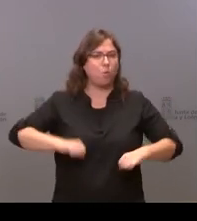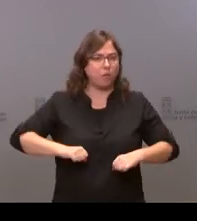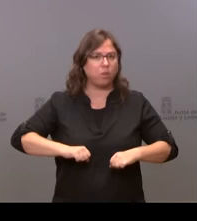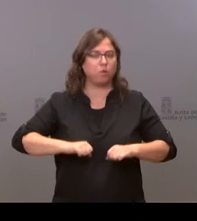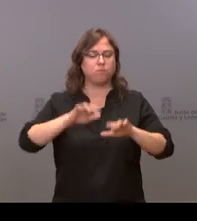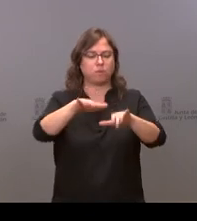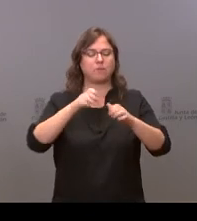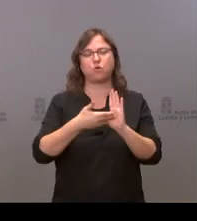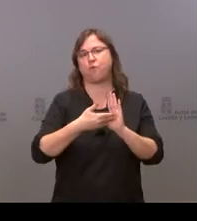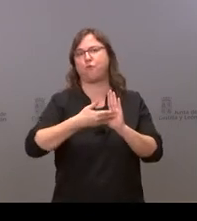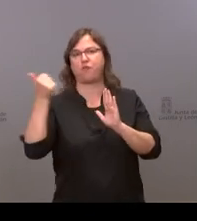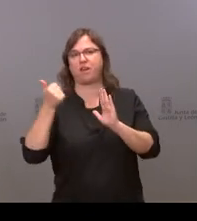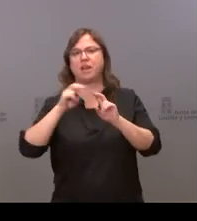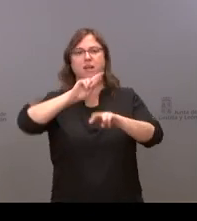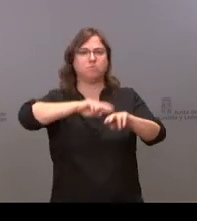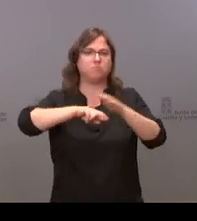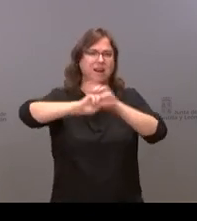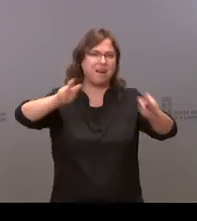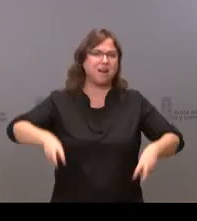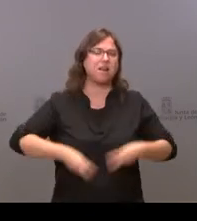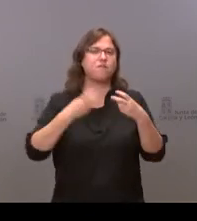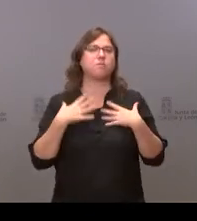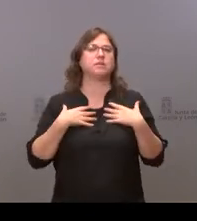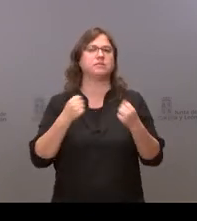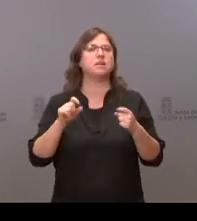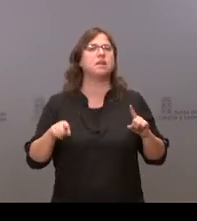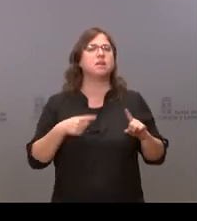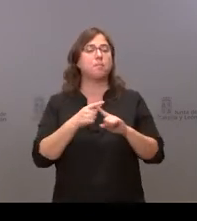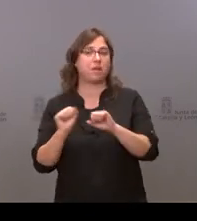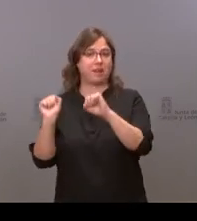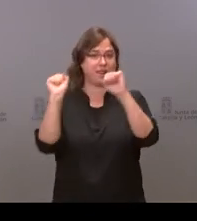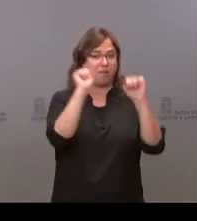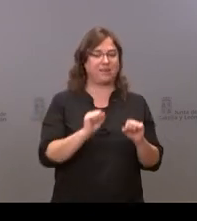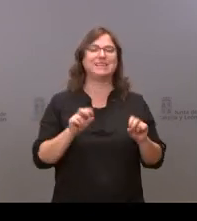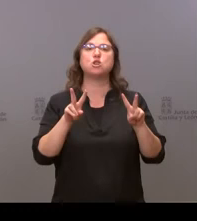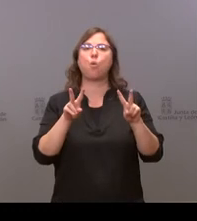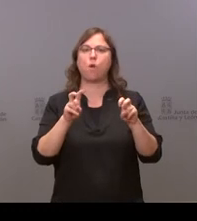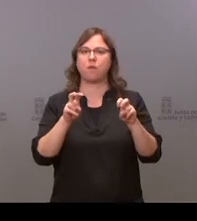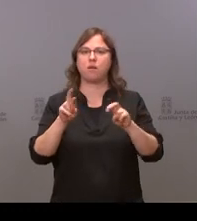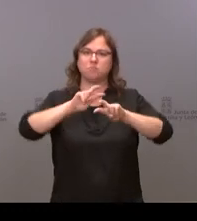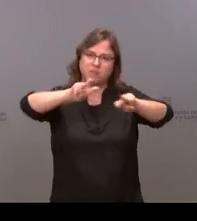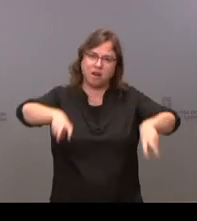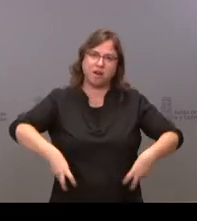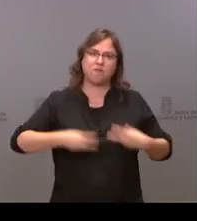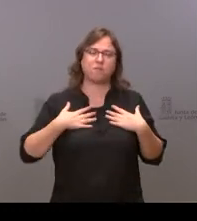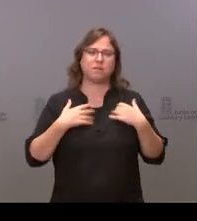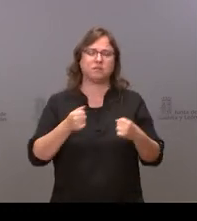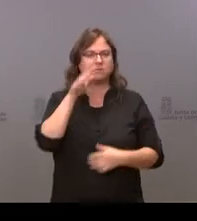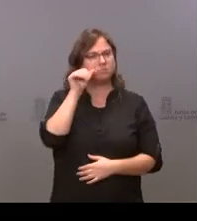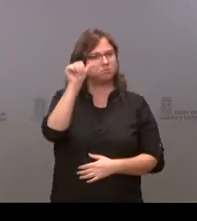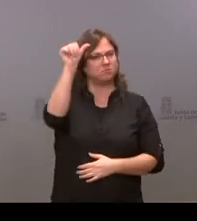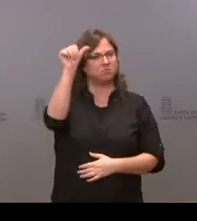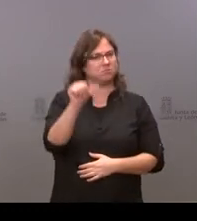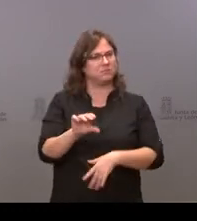y se ha defendido y presentado y se está negociando una nueva reforma sanitaria que por lo que escuchamos a la consejera nos